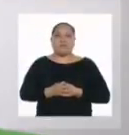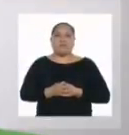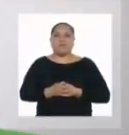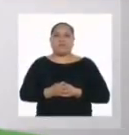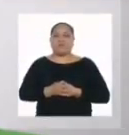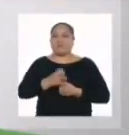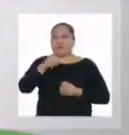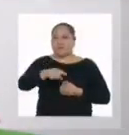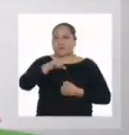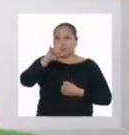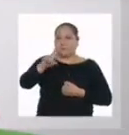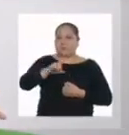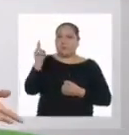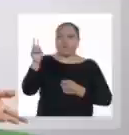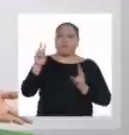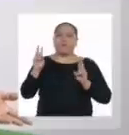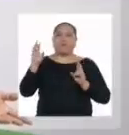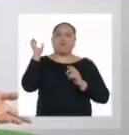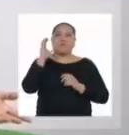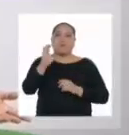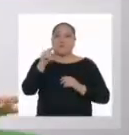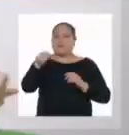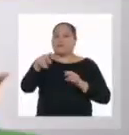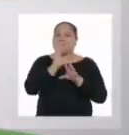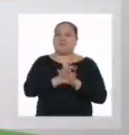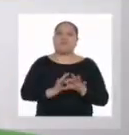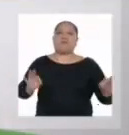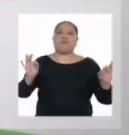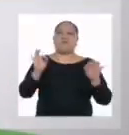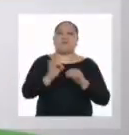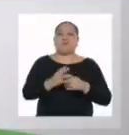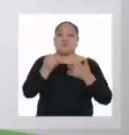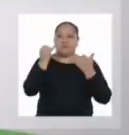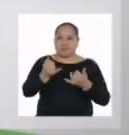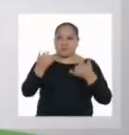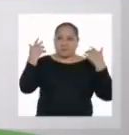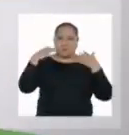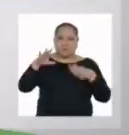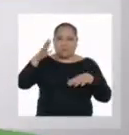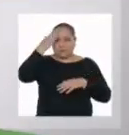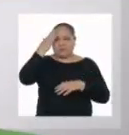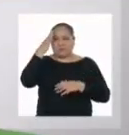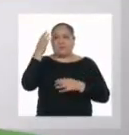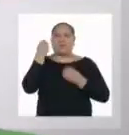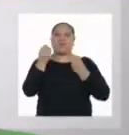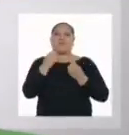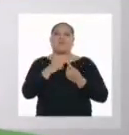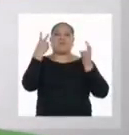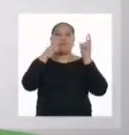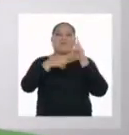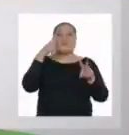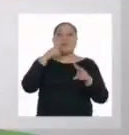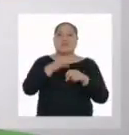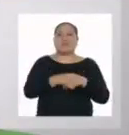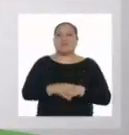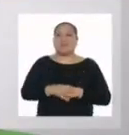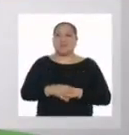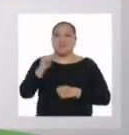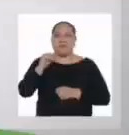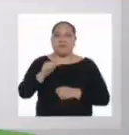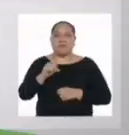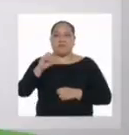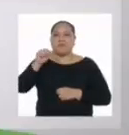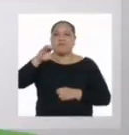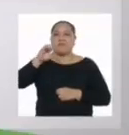El consumo de vitamina C es vital. Y ahora que ya saben cómo calcular la proporción de